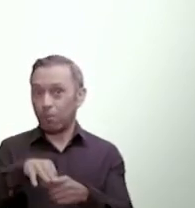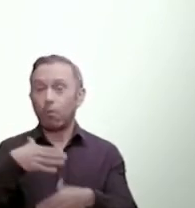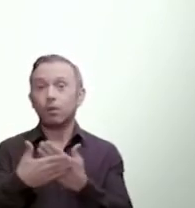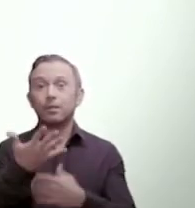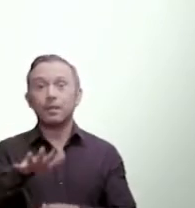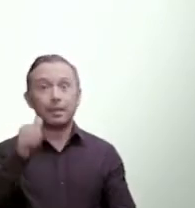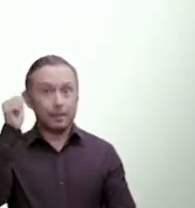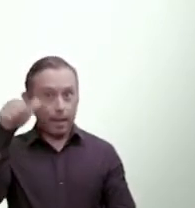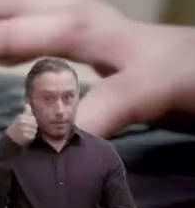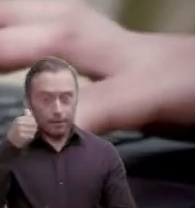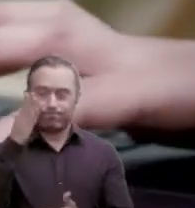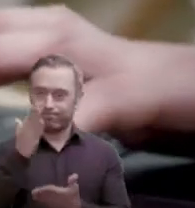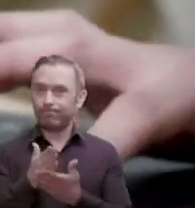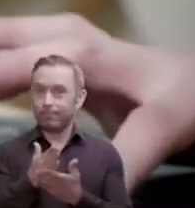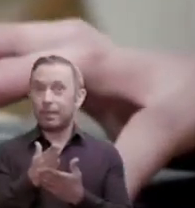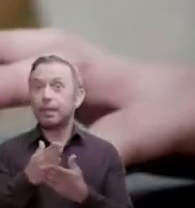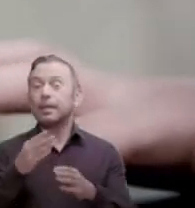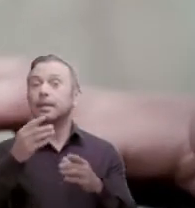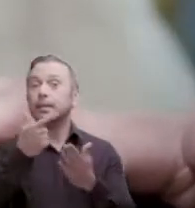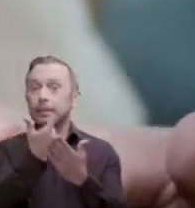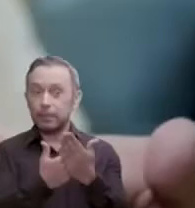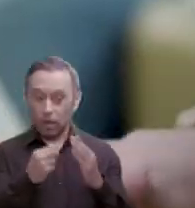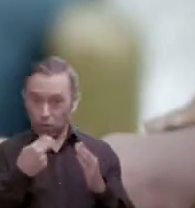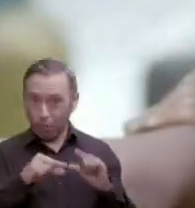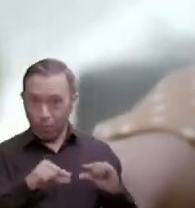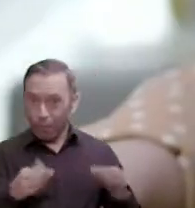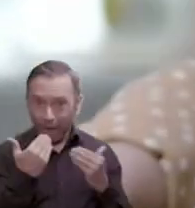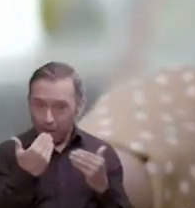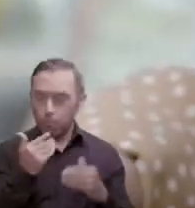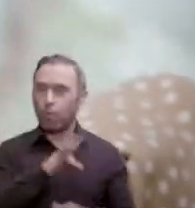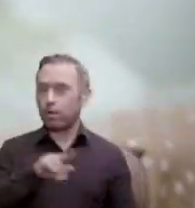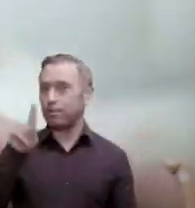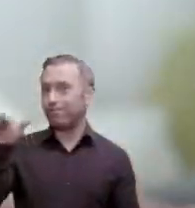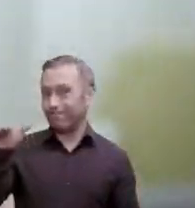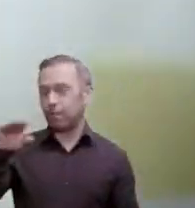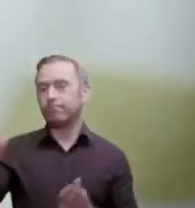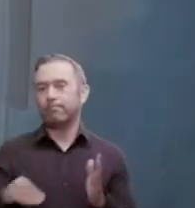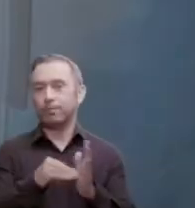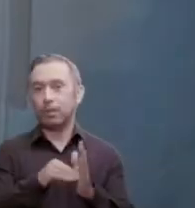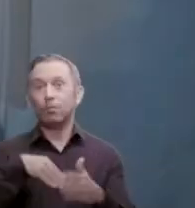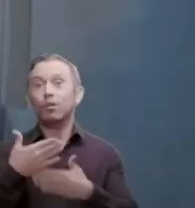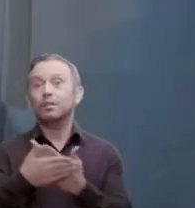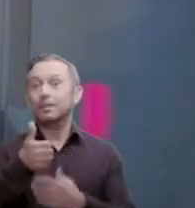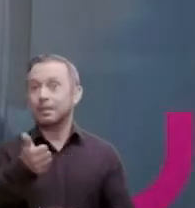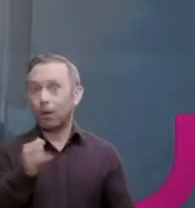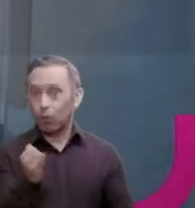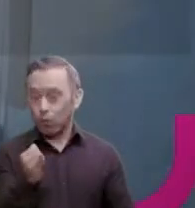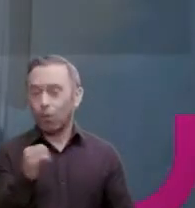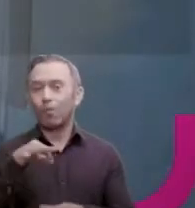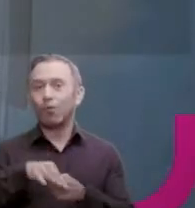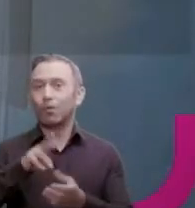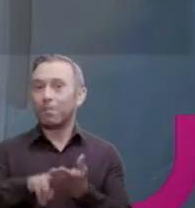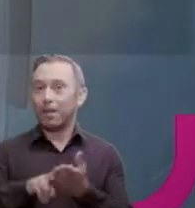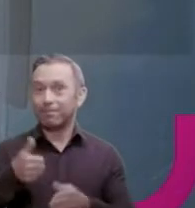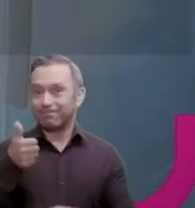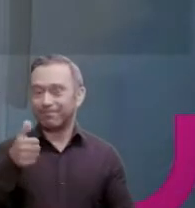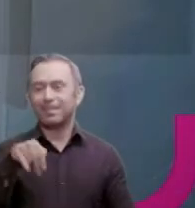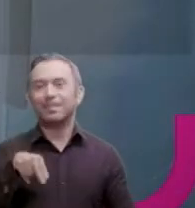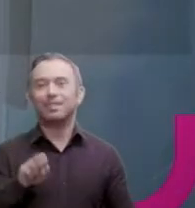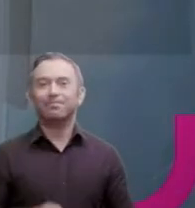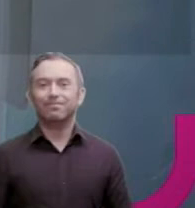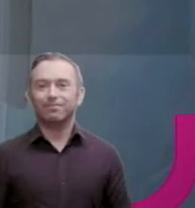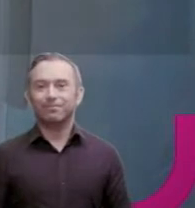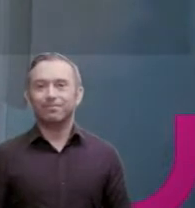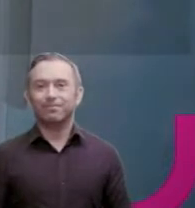Tienes hasta el 10 de abril. Y si no estás en la lista nominal, pide una rectificación para que te incluyan. El 6 de junio, el voto sale y vale.